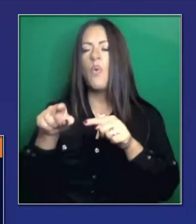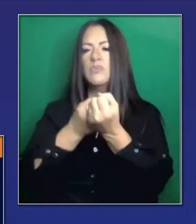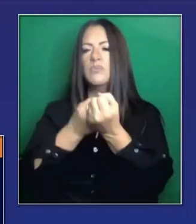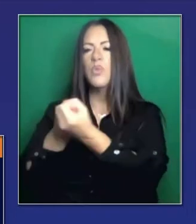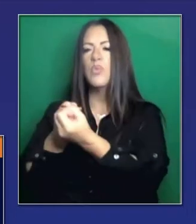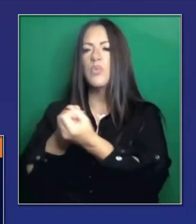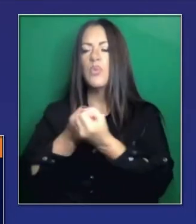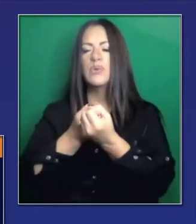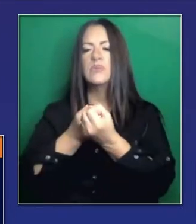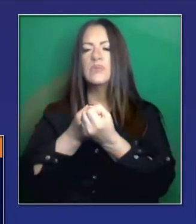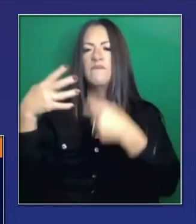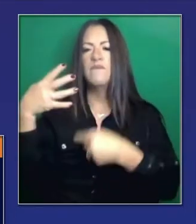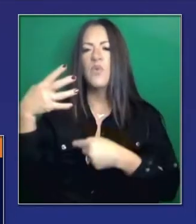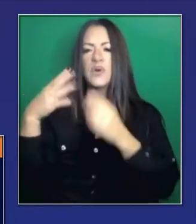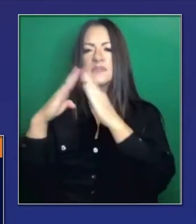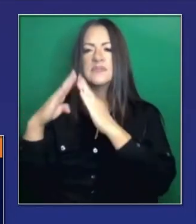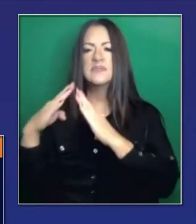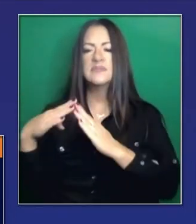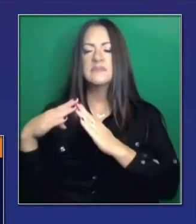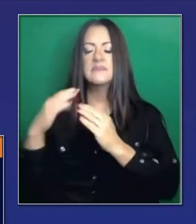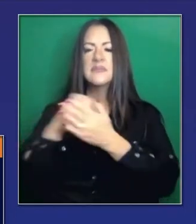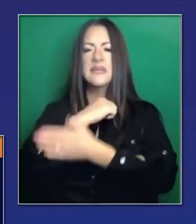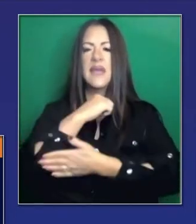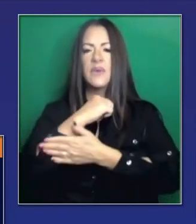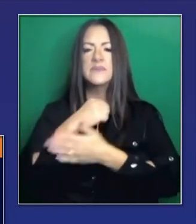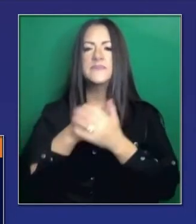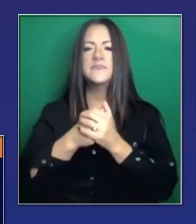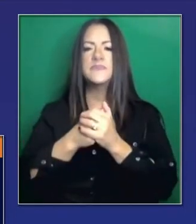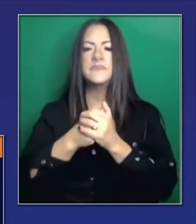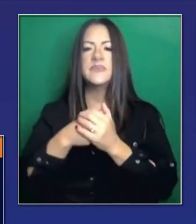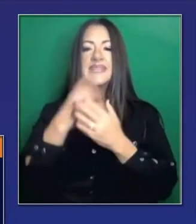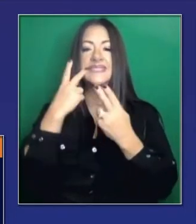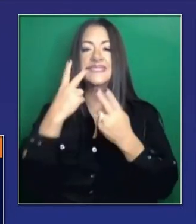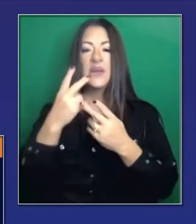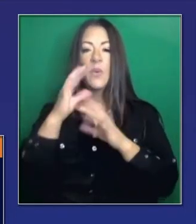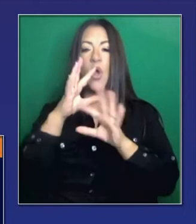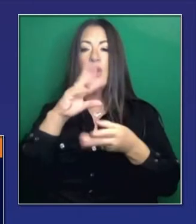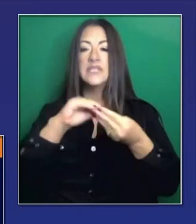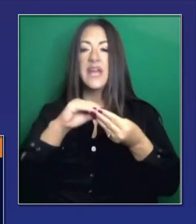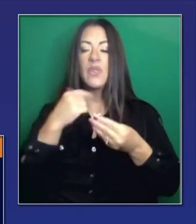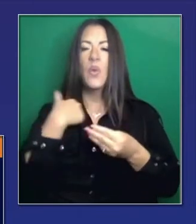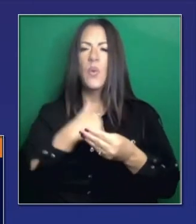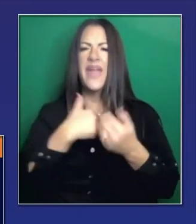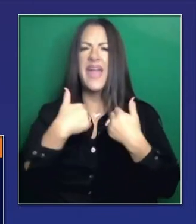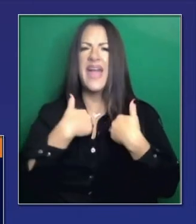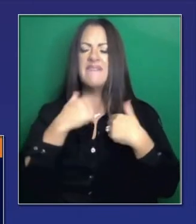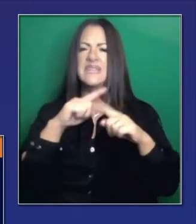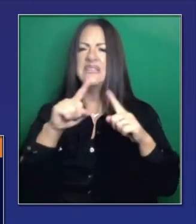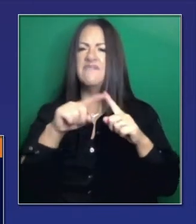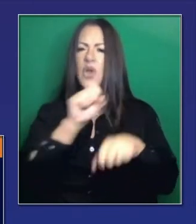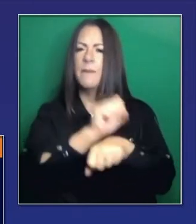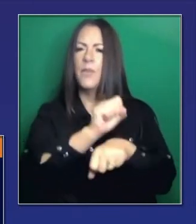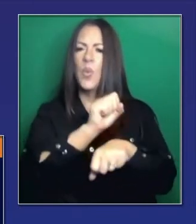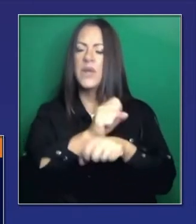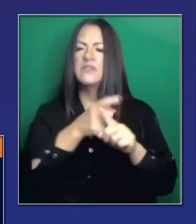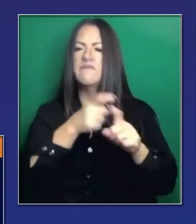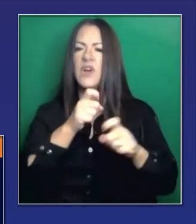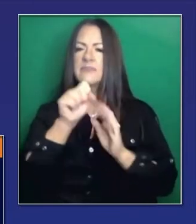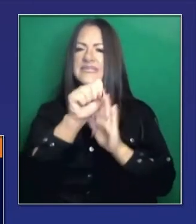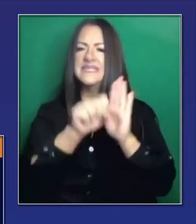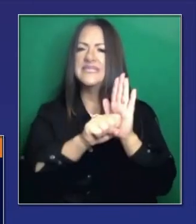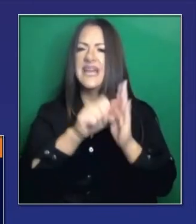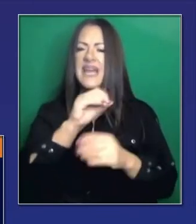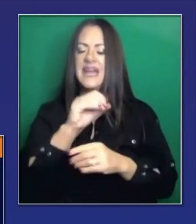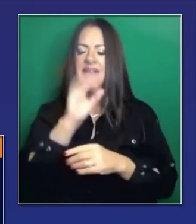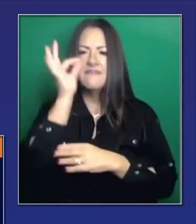hablaré sobre el oxígeno. También pueden ver el último conteo, casi 1,300 personal, estatal y federal, siguen trabajando